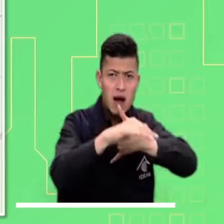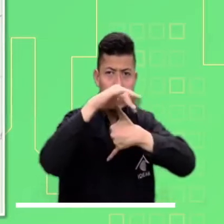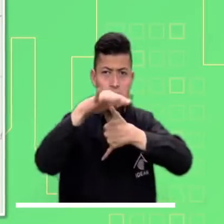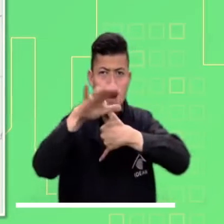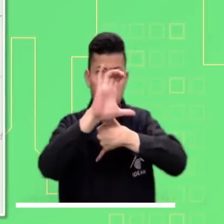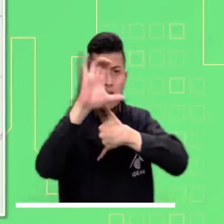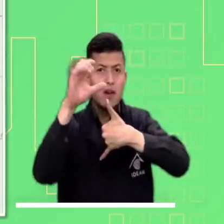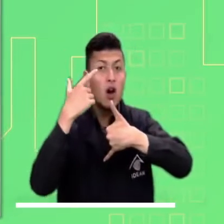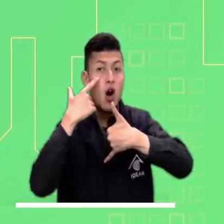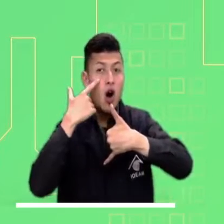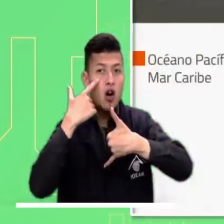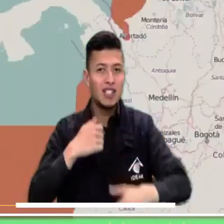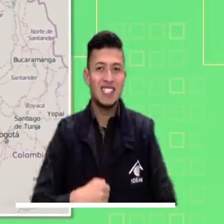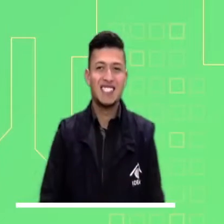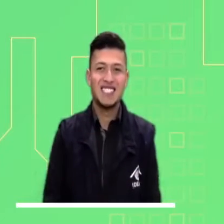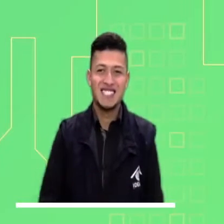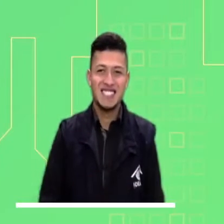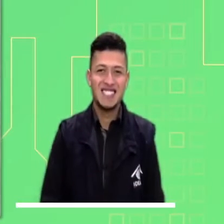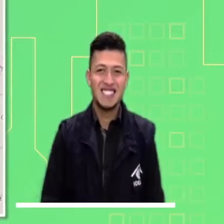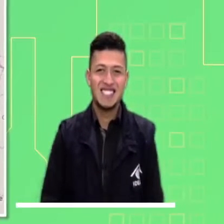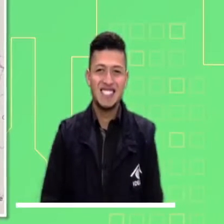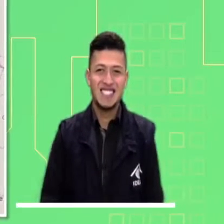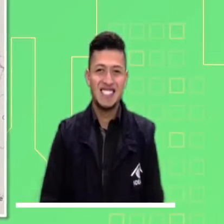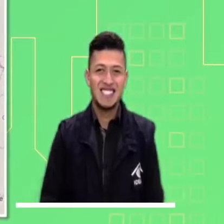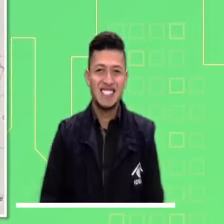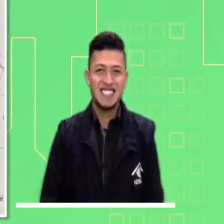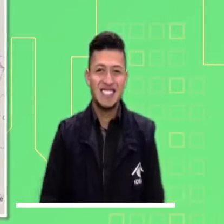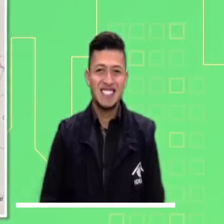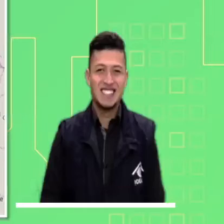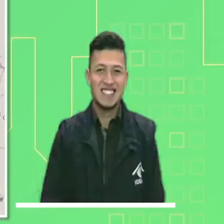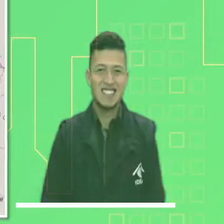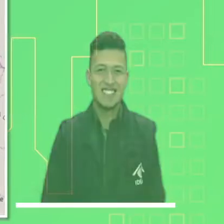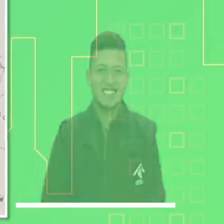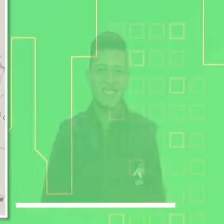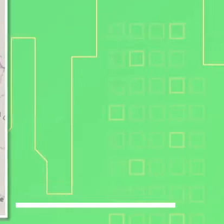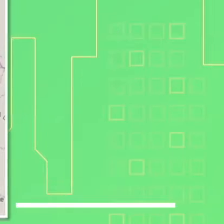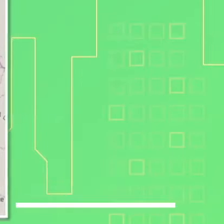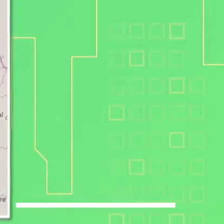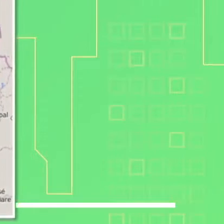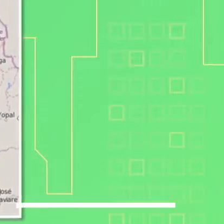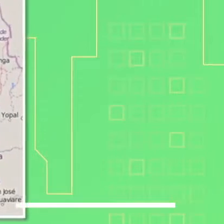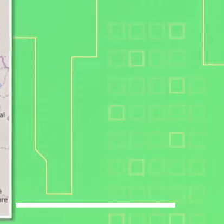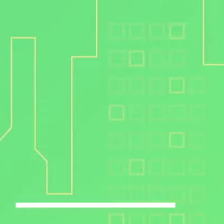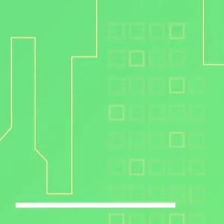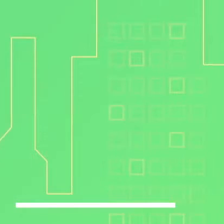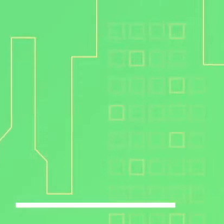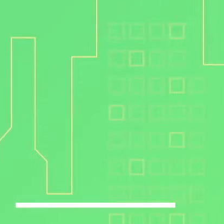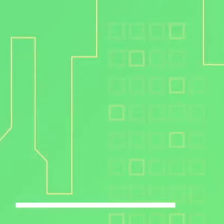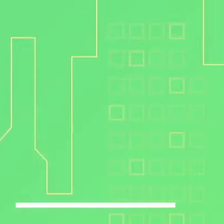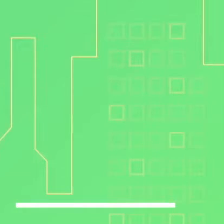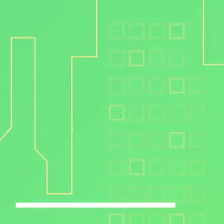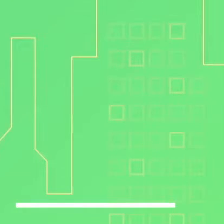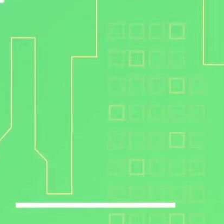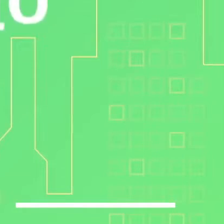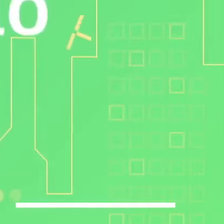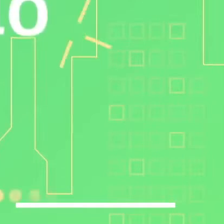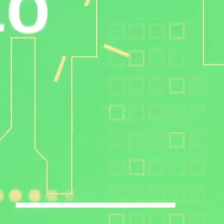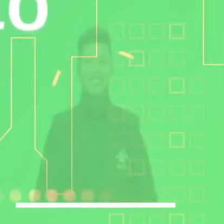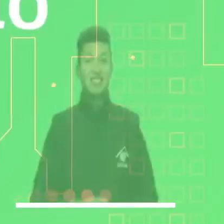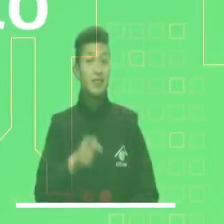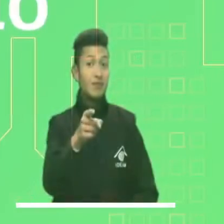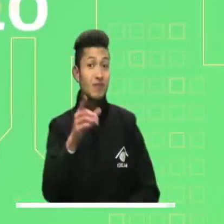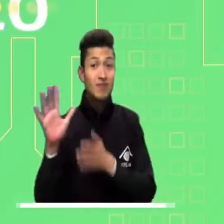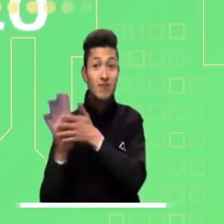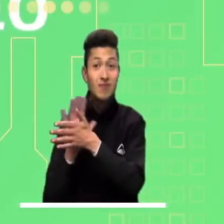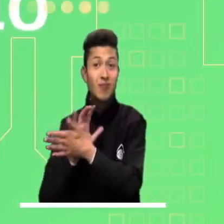Boyacá y Cundinamarca. Continúa el tiempo lluvioso en el Océano Pacífico y Mar Caribe colombianos. Manténgase